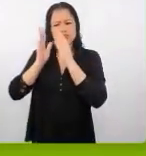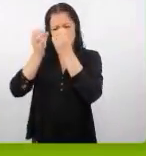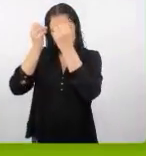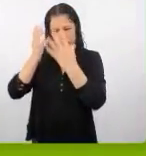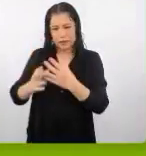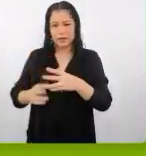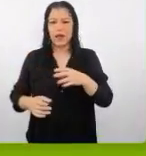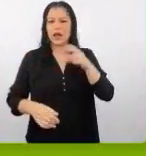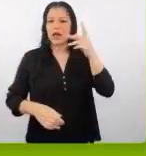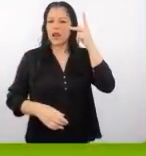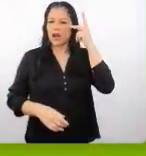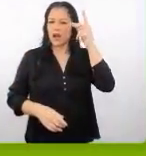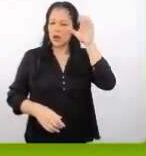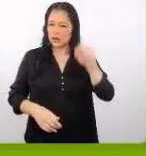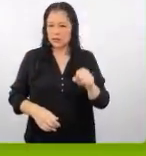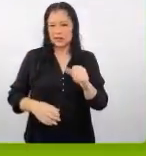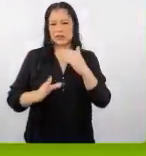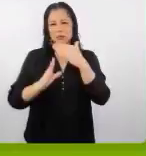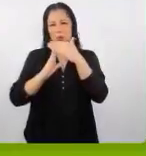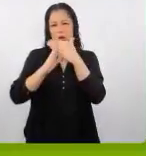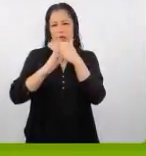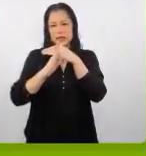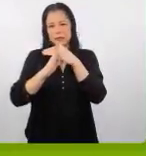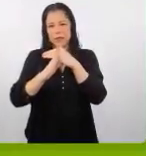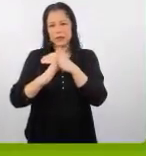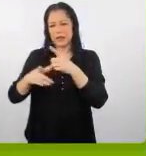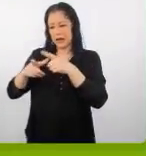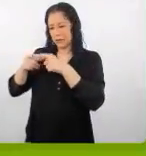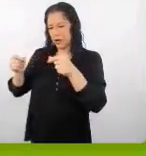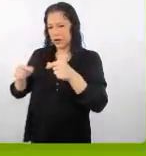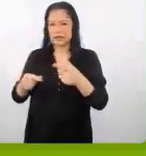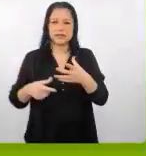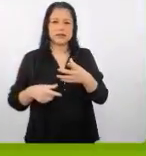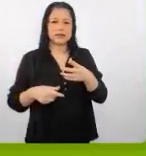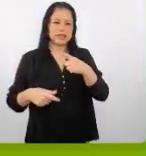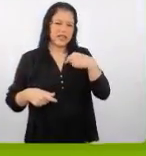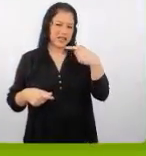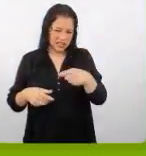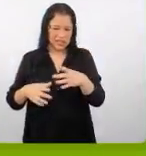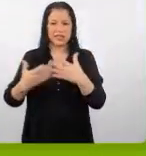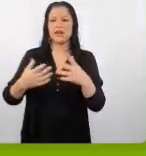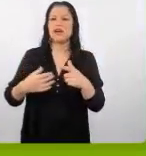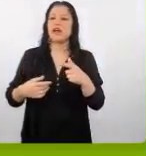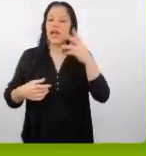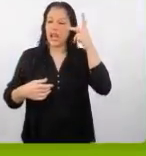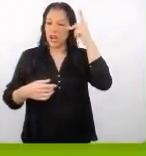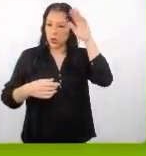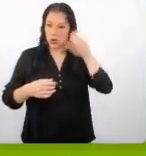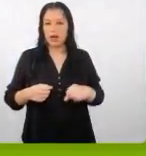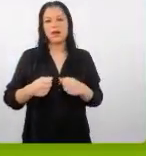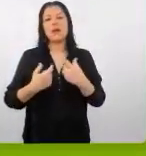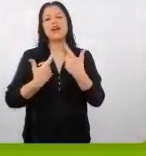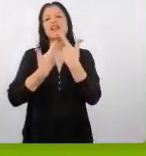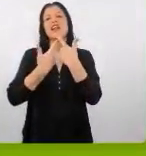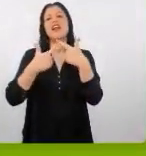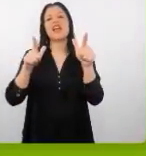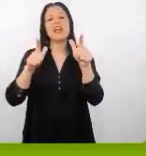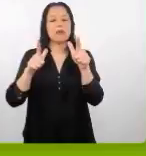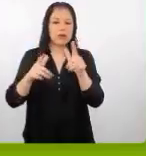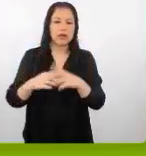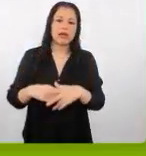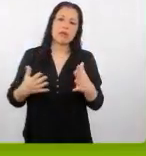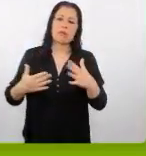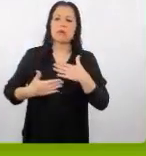darnos una idea es un intermedio entre el japonés y el chino es un poco más libre el surcoreano es más